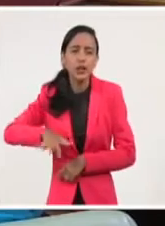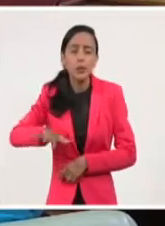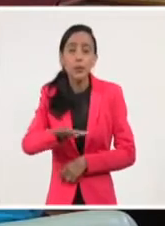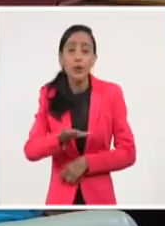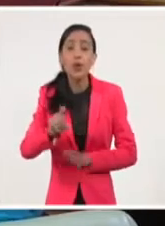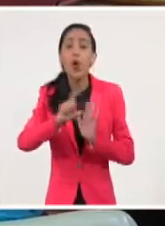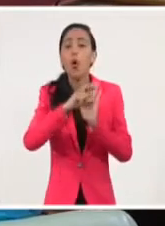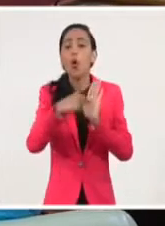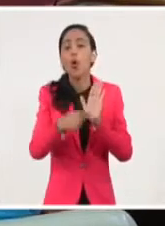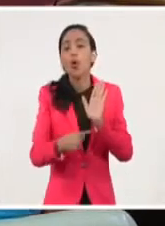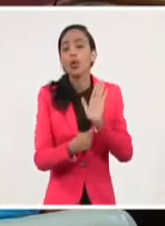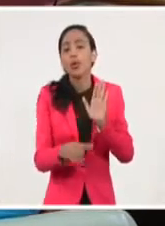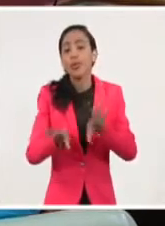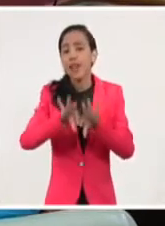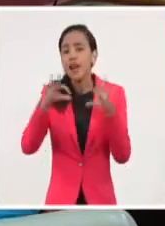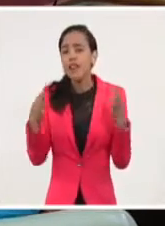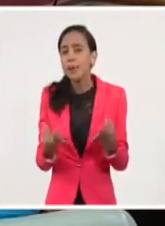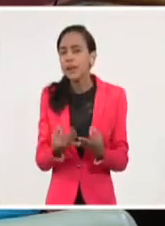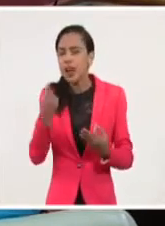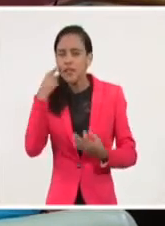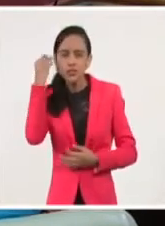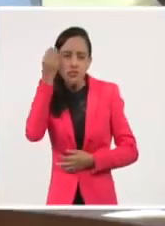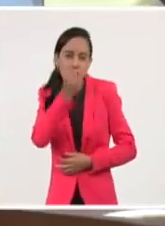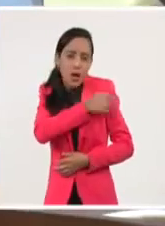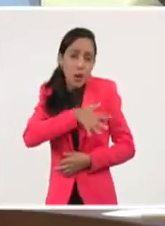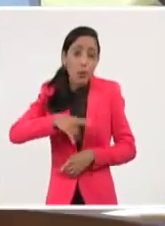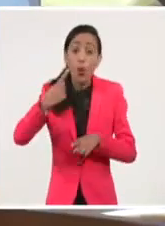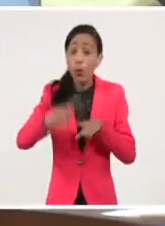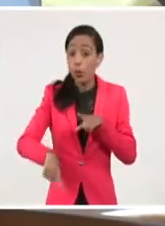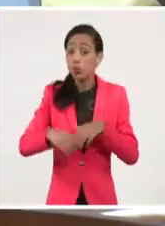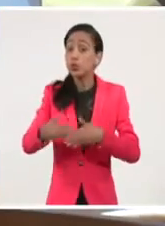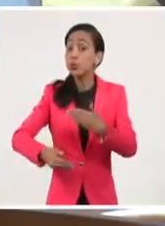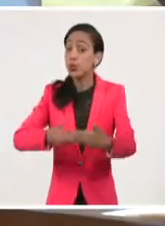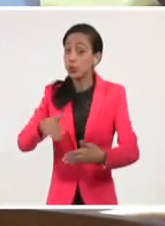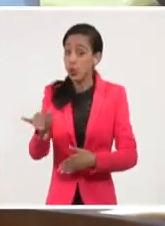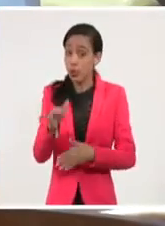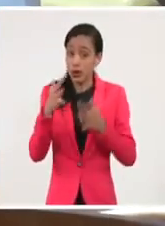del Código de las Familias, entre otros importantes procesos de nuestra sociedad.